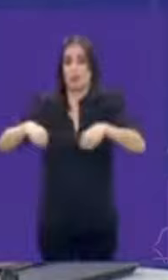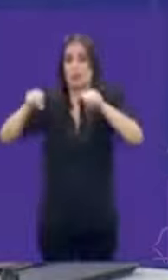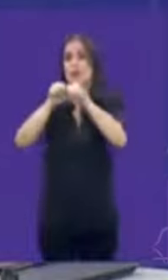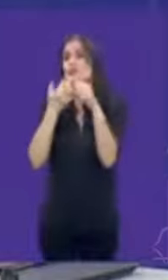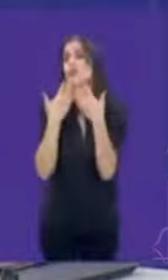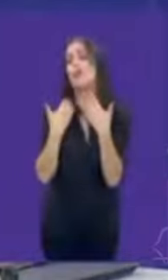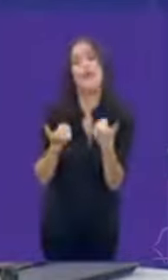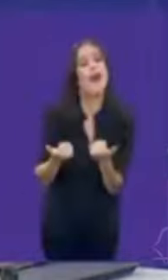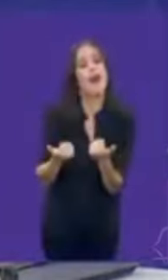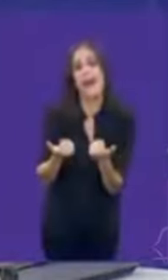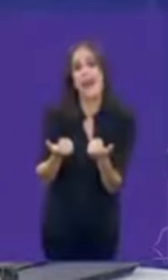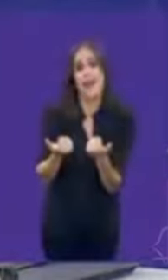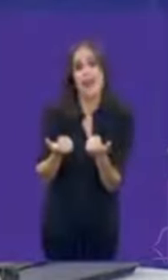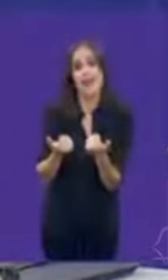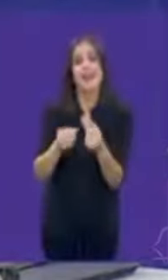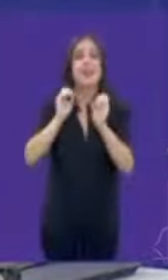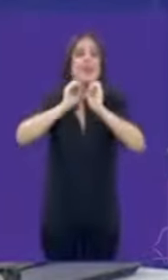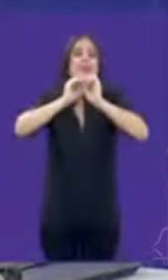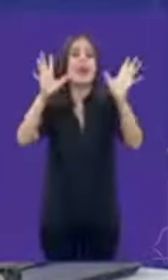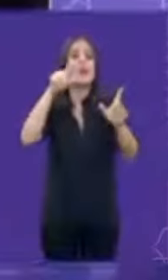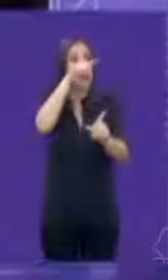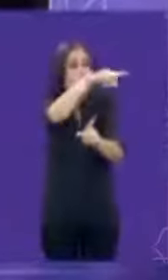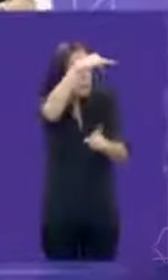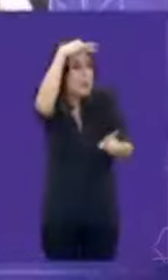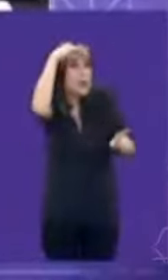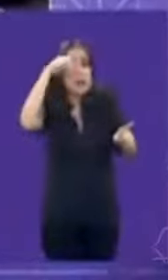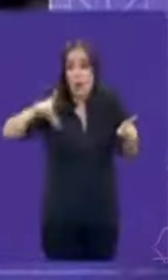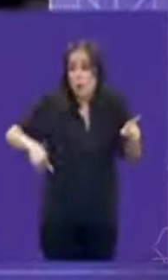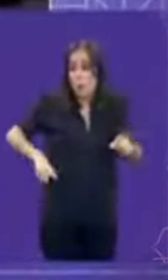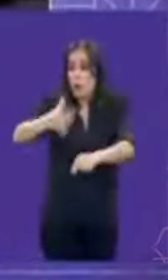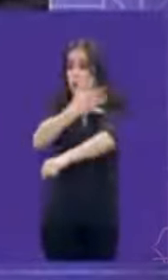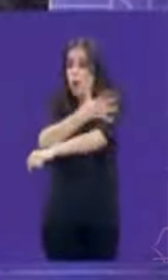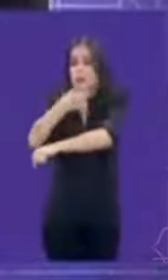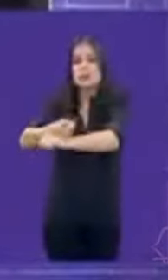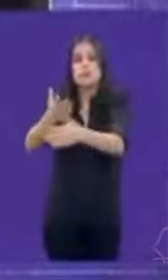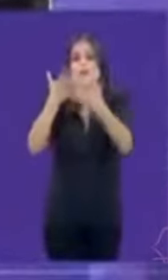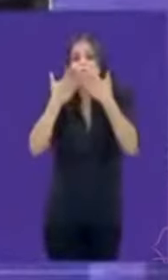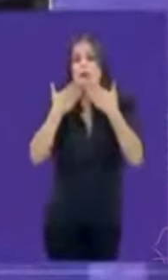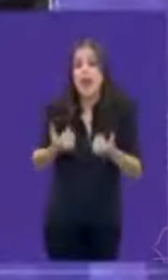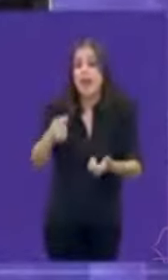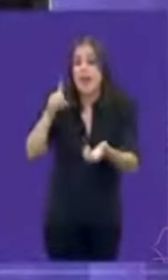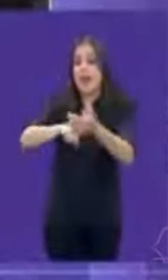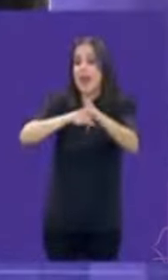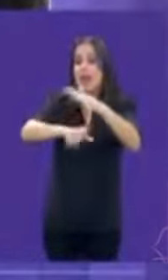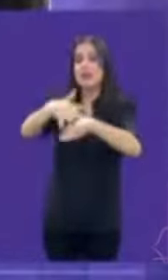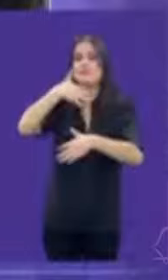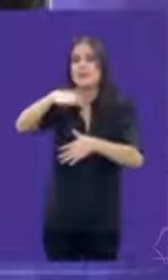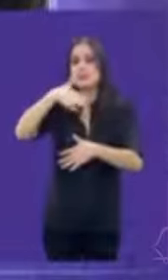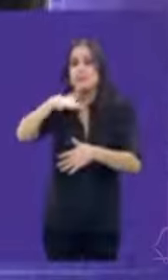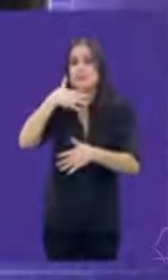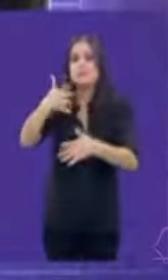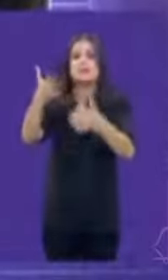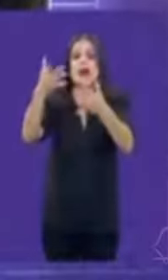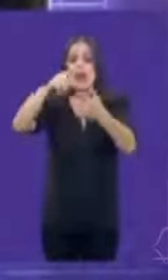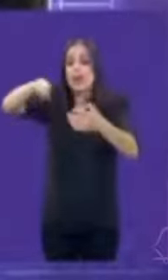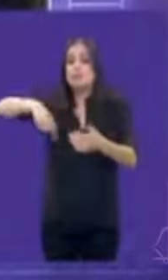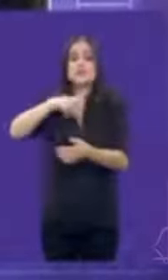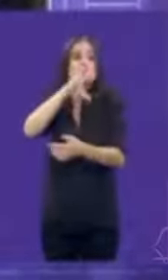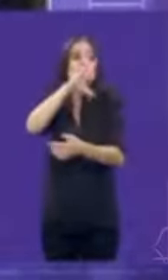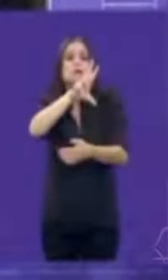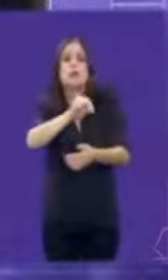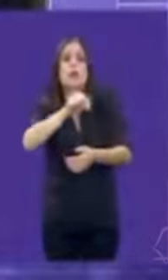porque claro, tú no puedes creer que haya gobiernos honestos que no dan moches ni tajadas, pero en